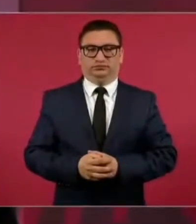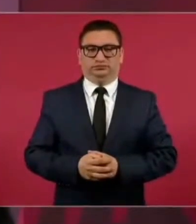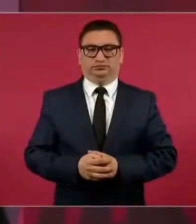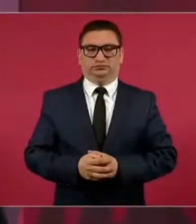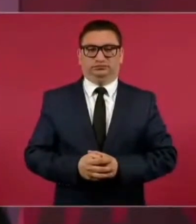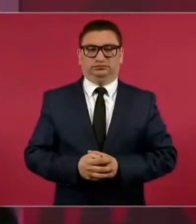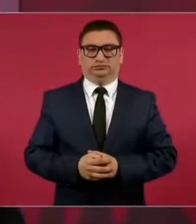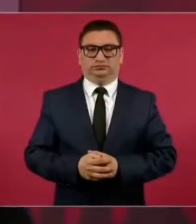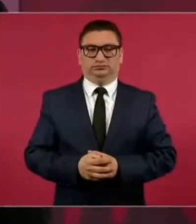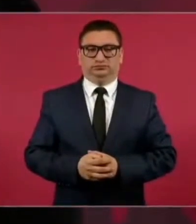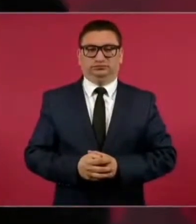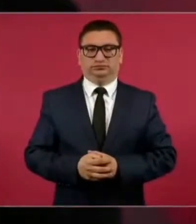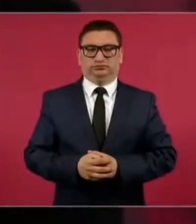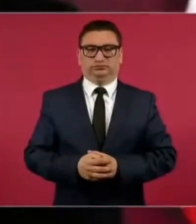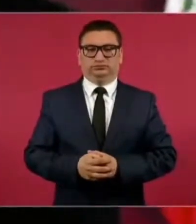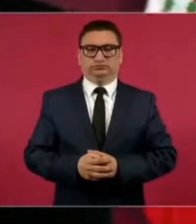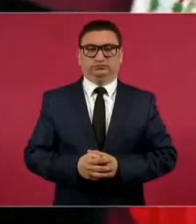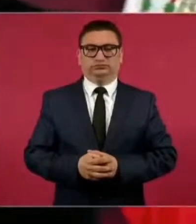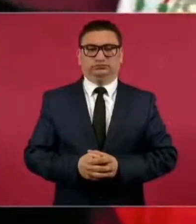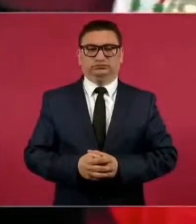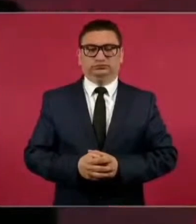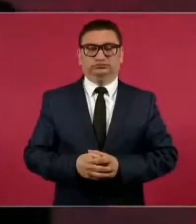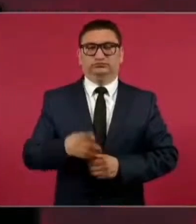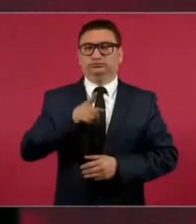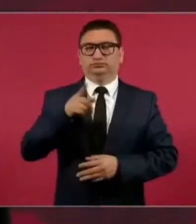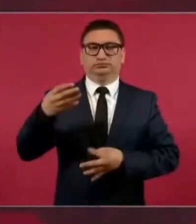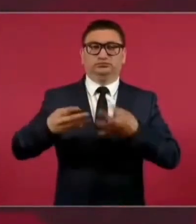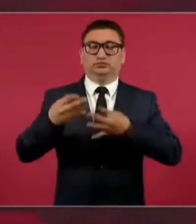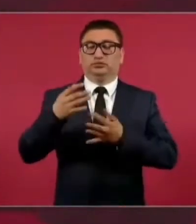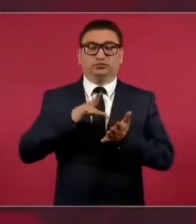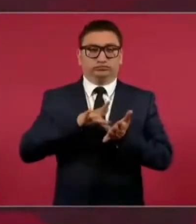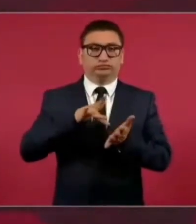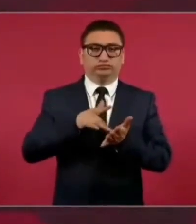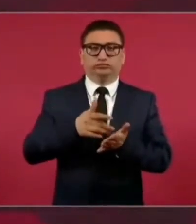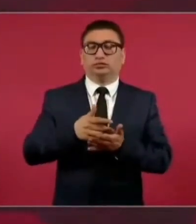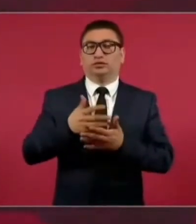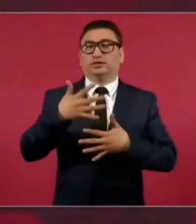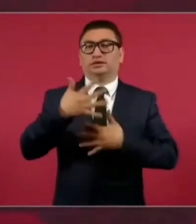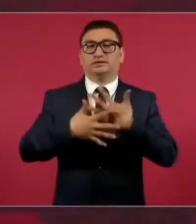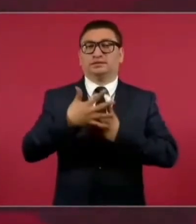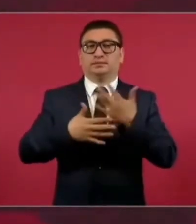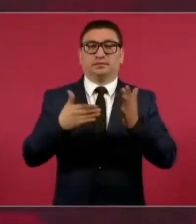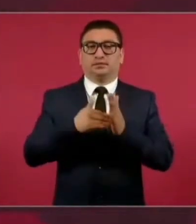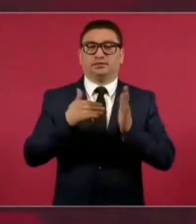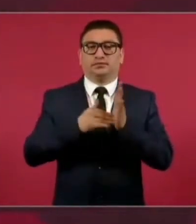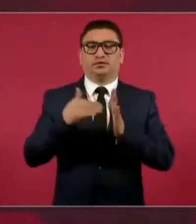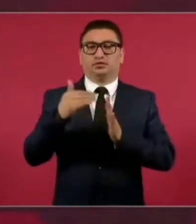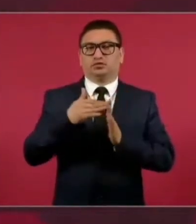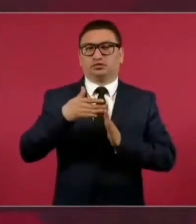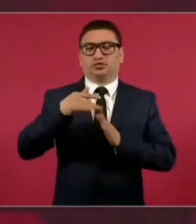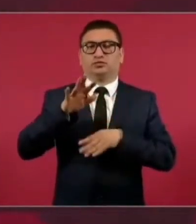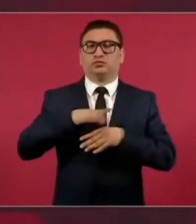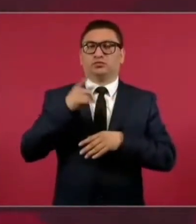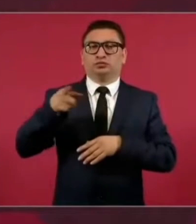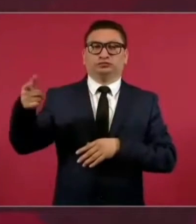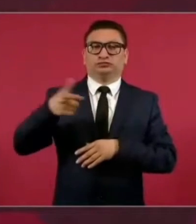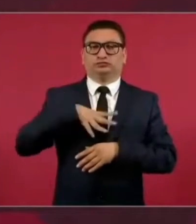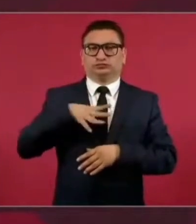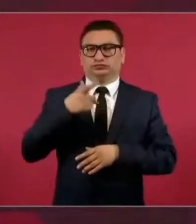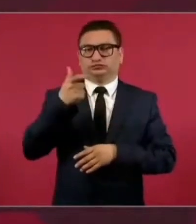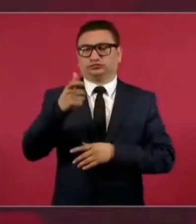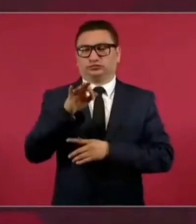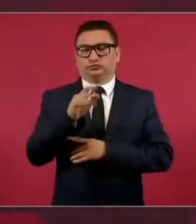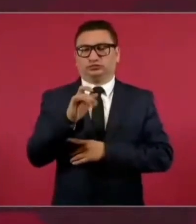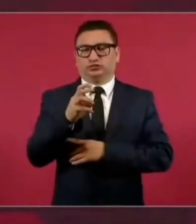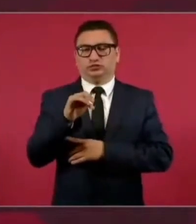no quieran aportar 15 mil millones de un fideicomiso que es